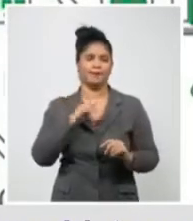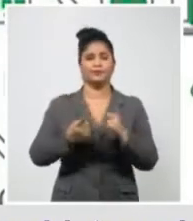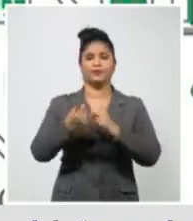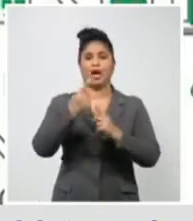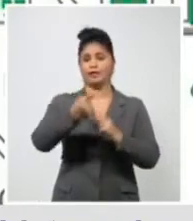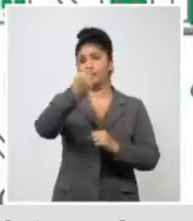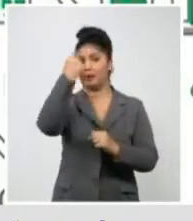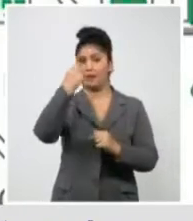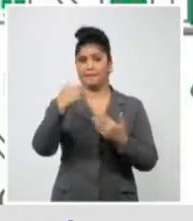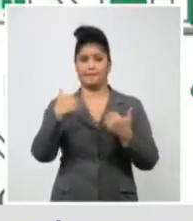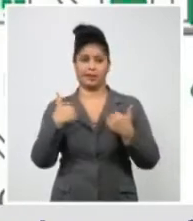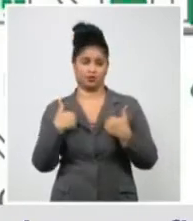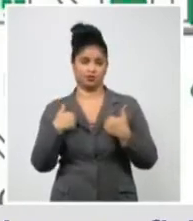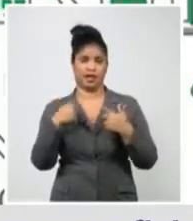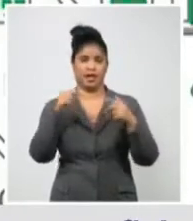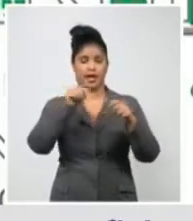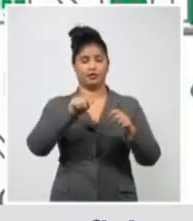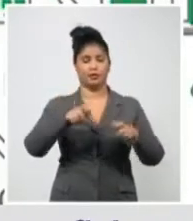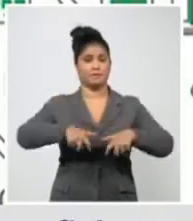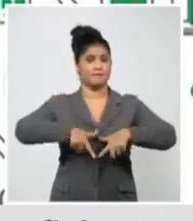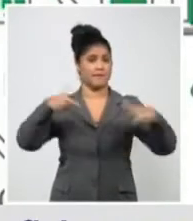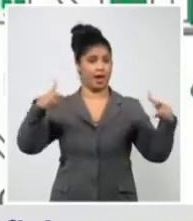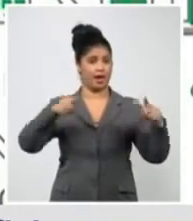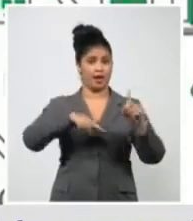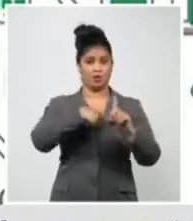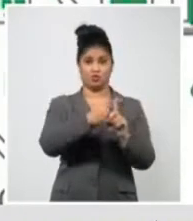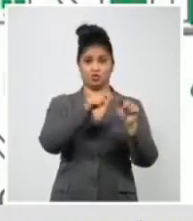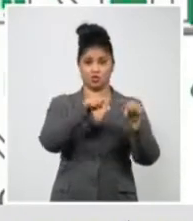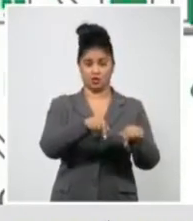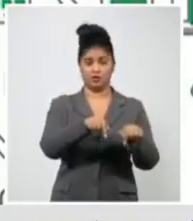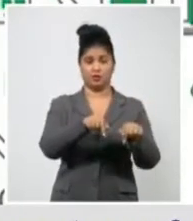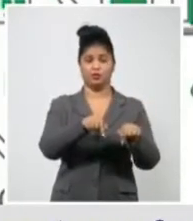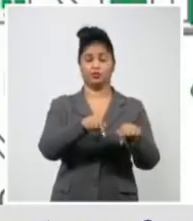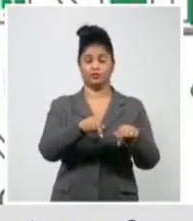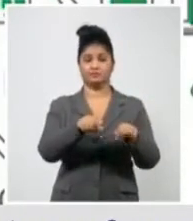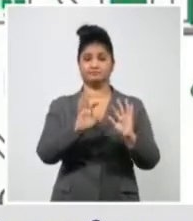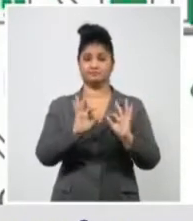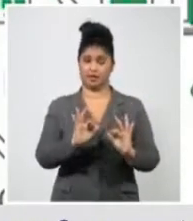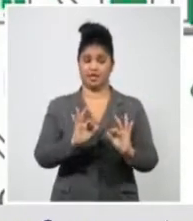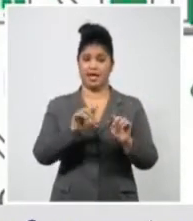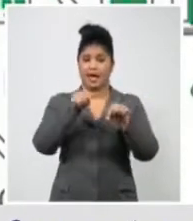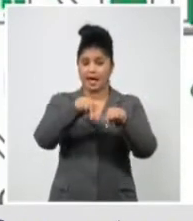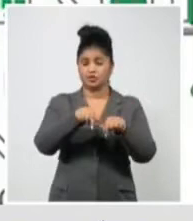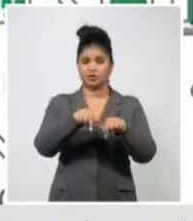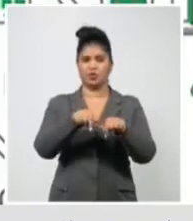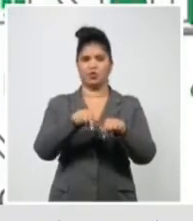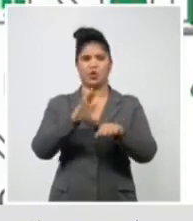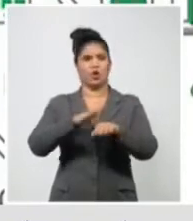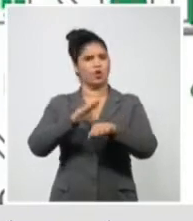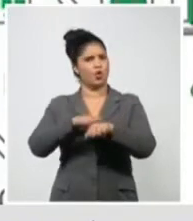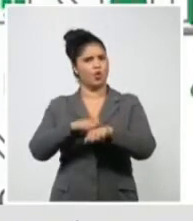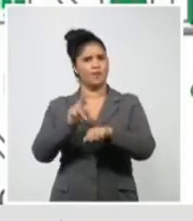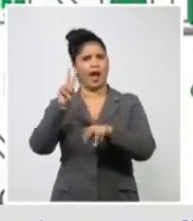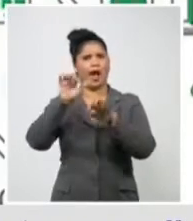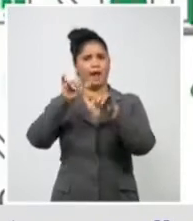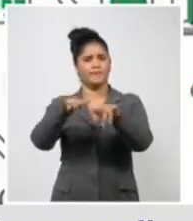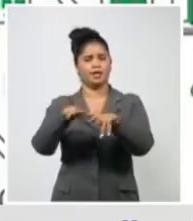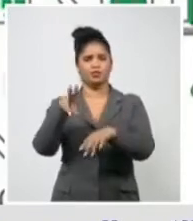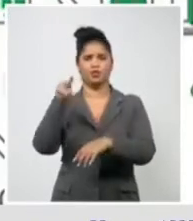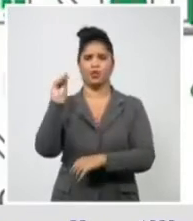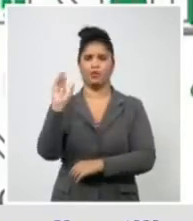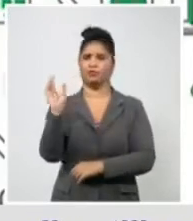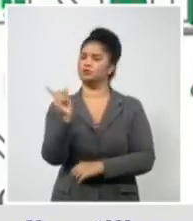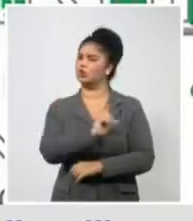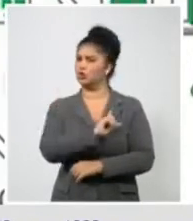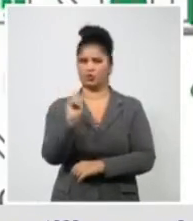incremento este de las últimas semanas, pienso que se debe más a que no hemos